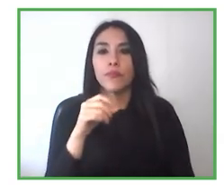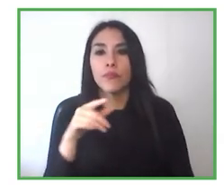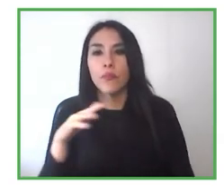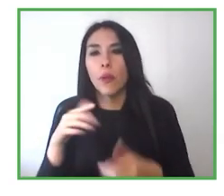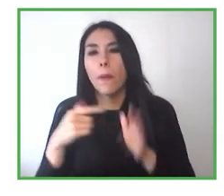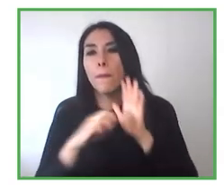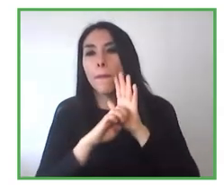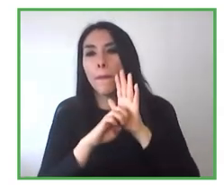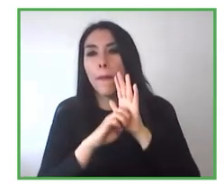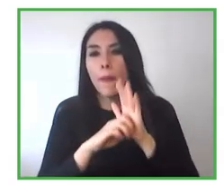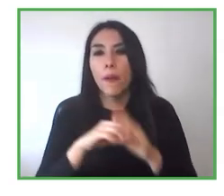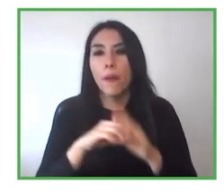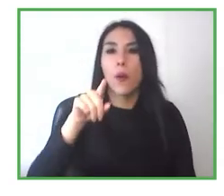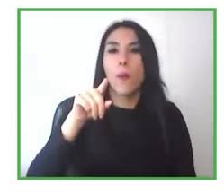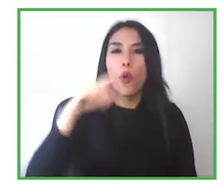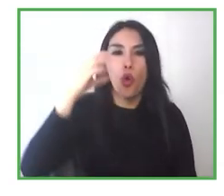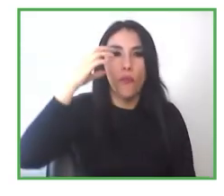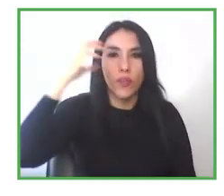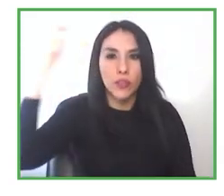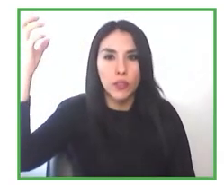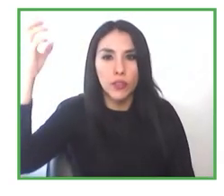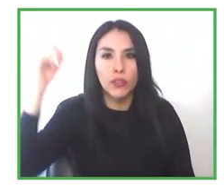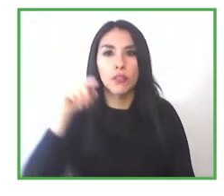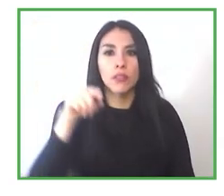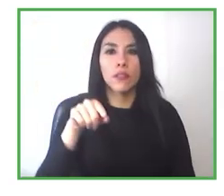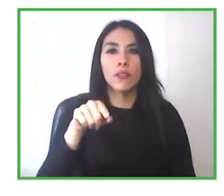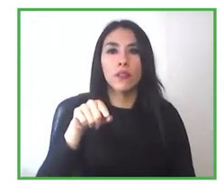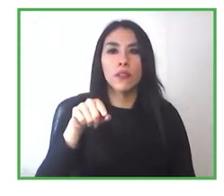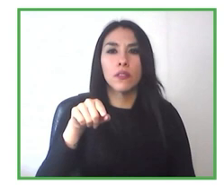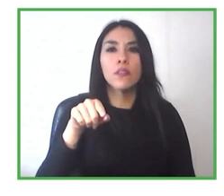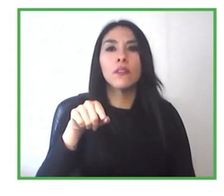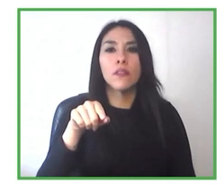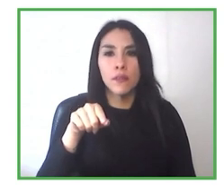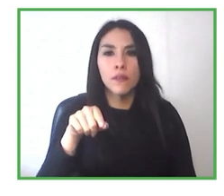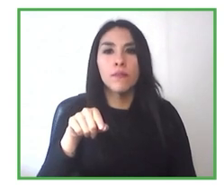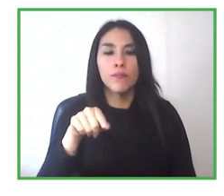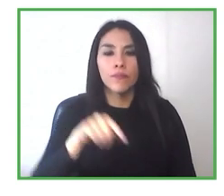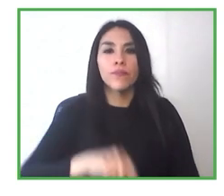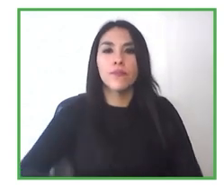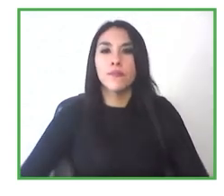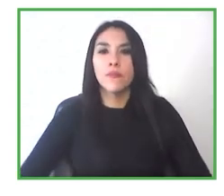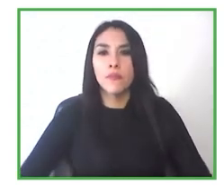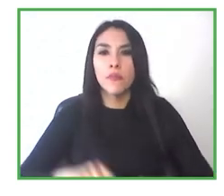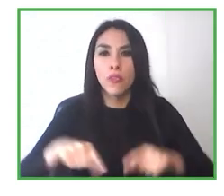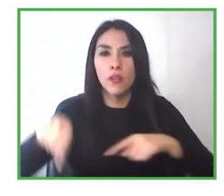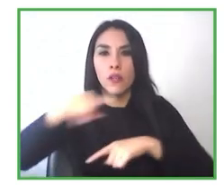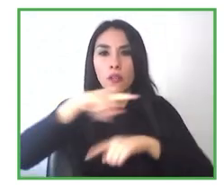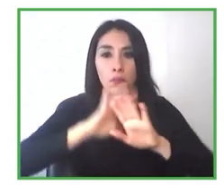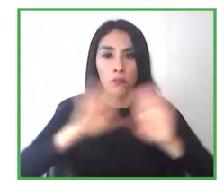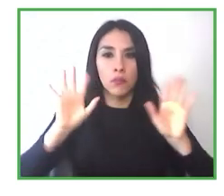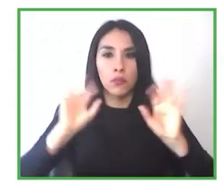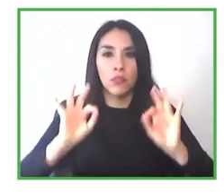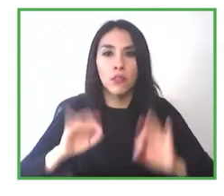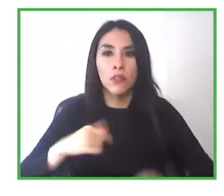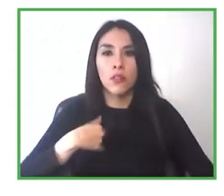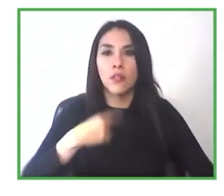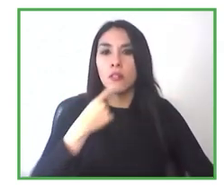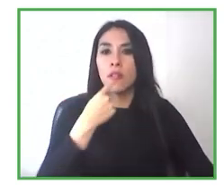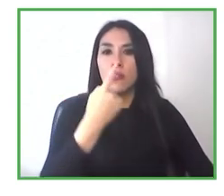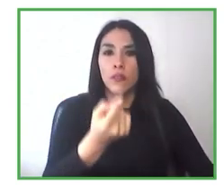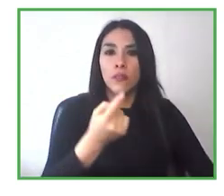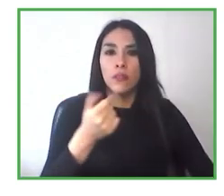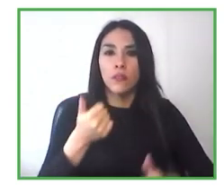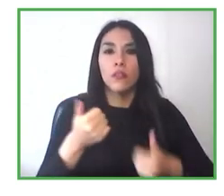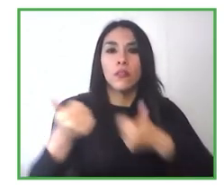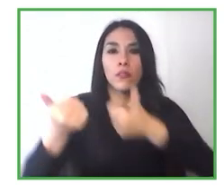en el caso de Finlandia. Quiero terminar, planteando el desafío, que yo creo que es un factor común, de